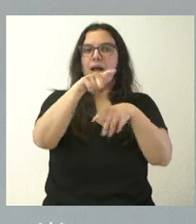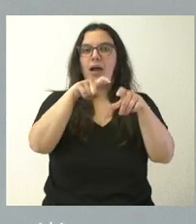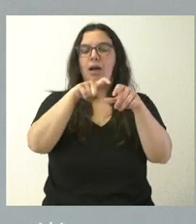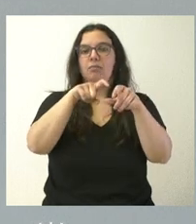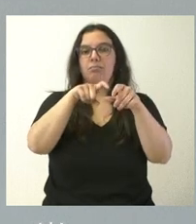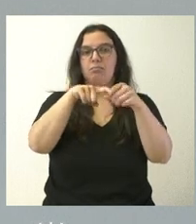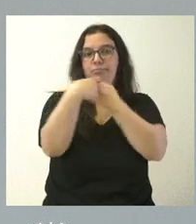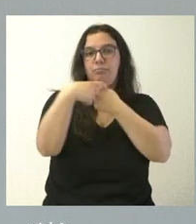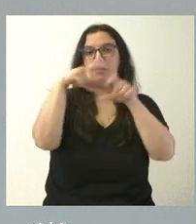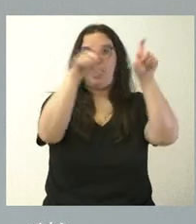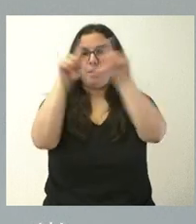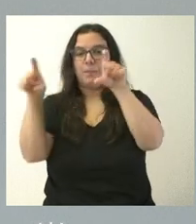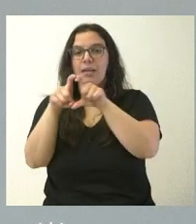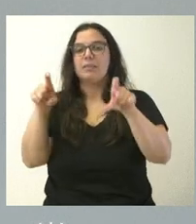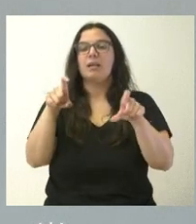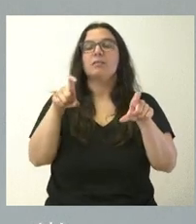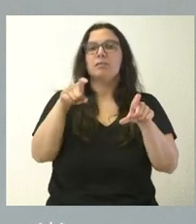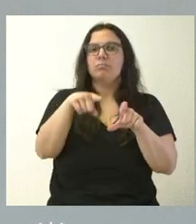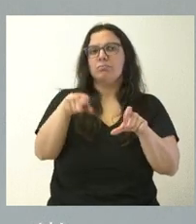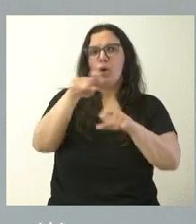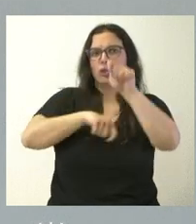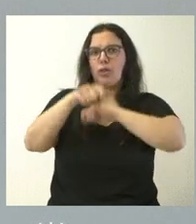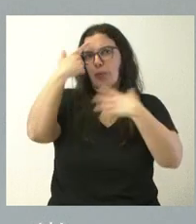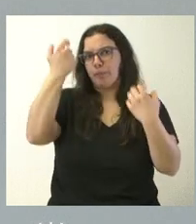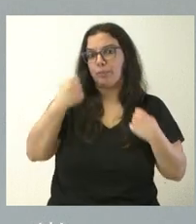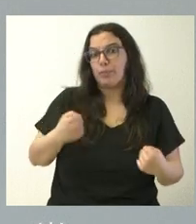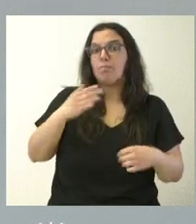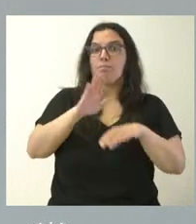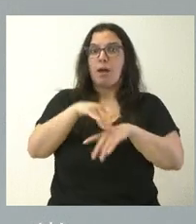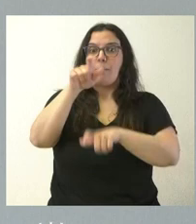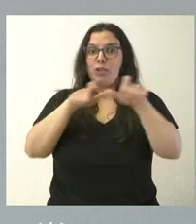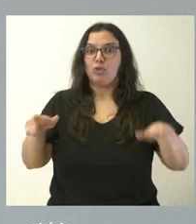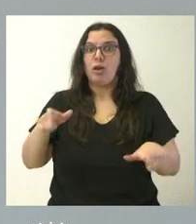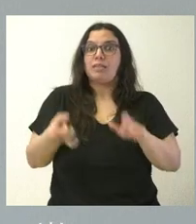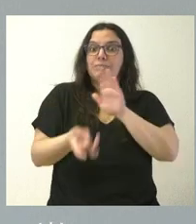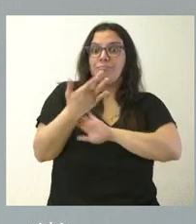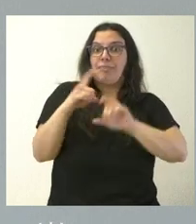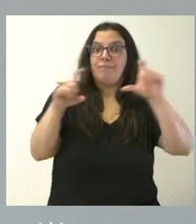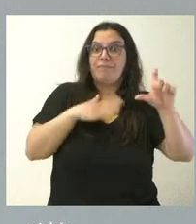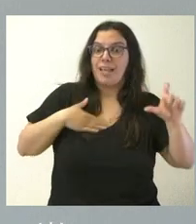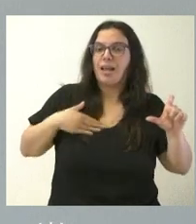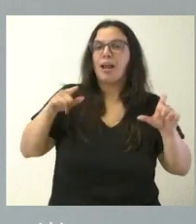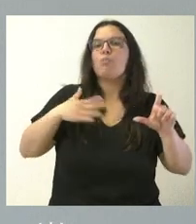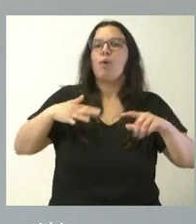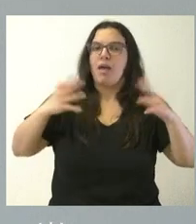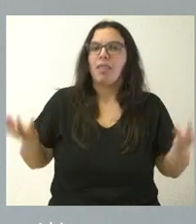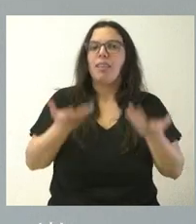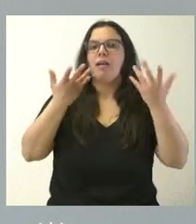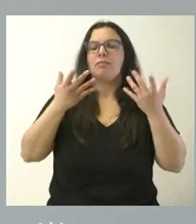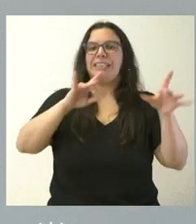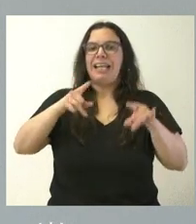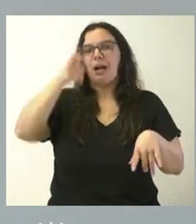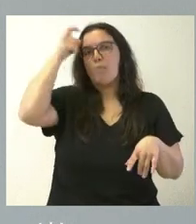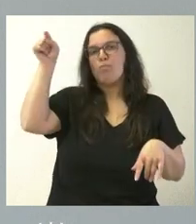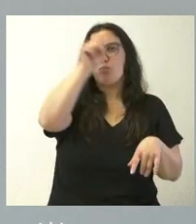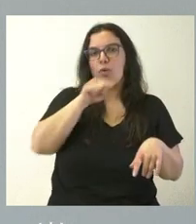de esta asociación que tiene experiencia en la materia y que va a permitir que muchos emprendedores de nuestra comunidad puedan impulsar su tarea en el mundo rural de Castilla y, específicamente,